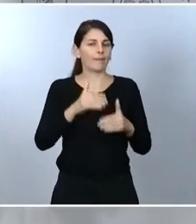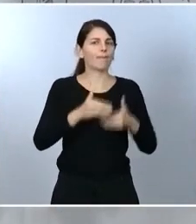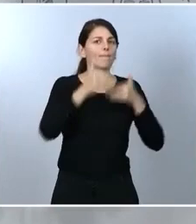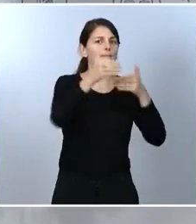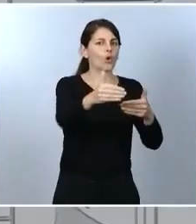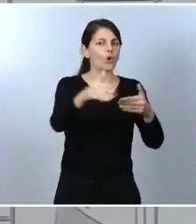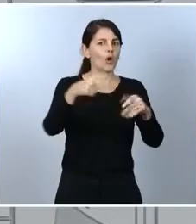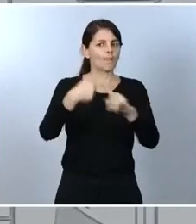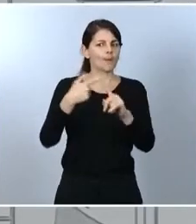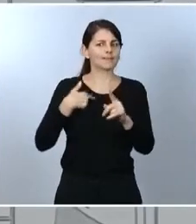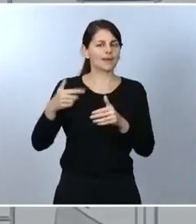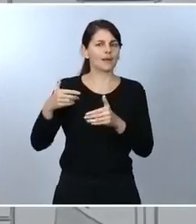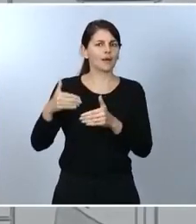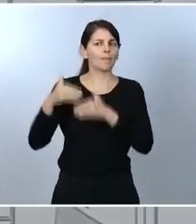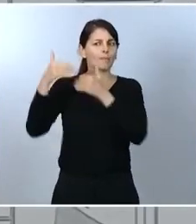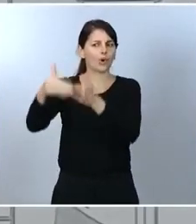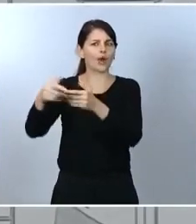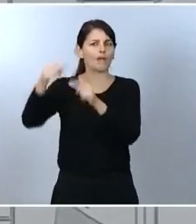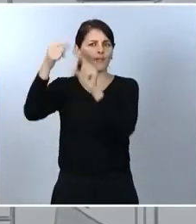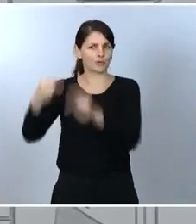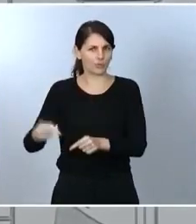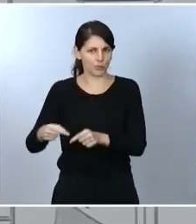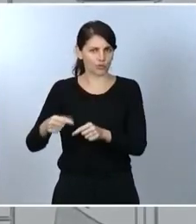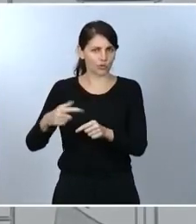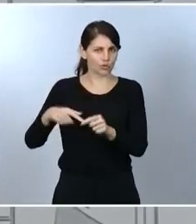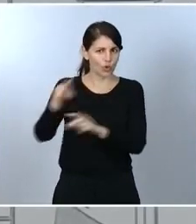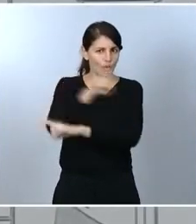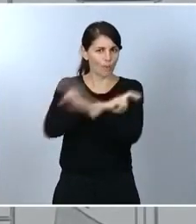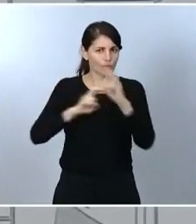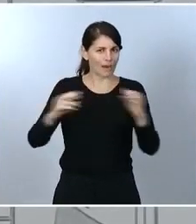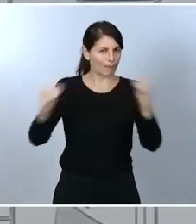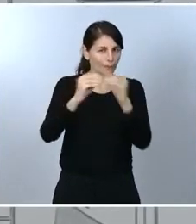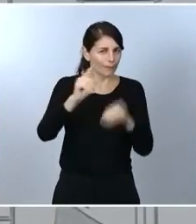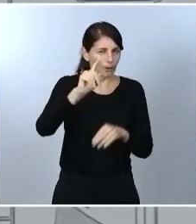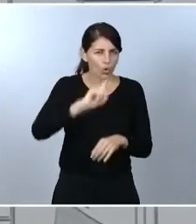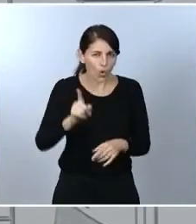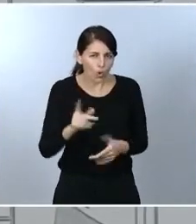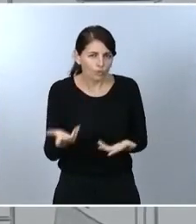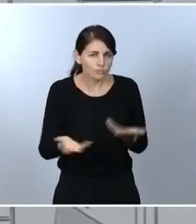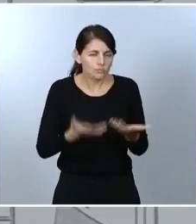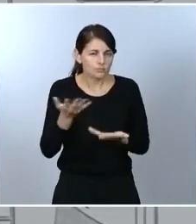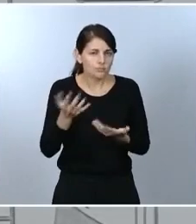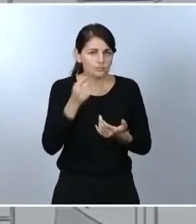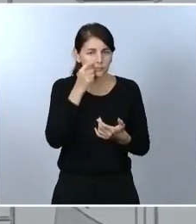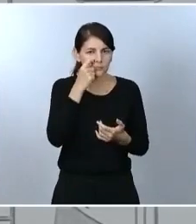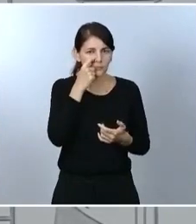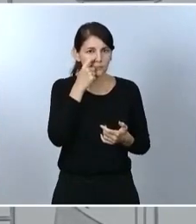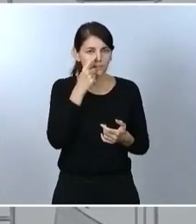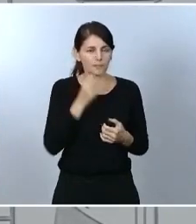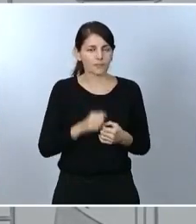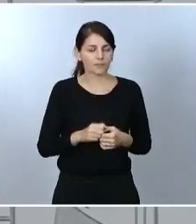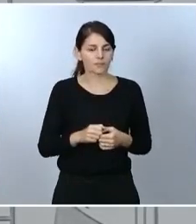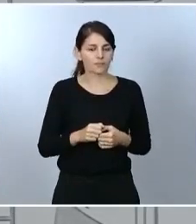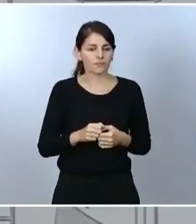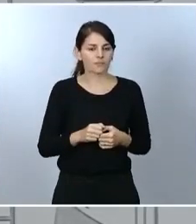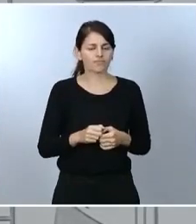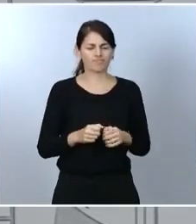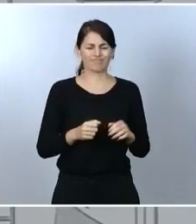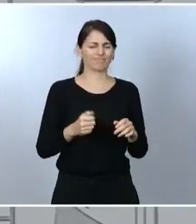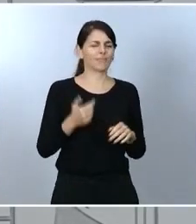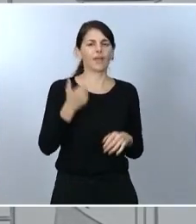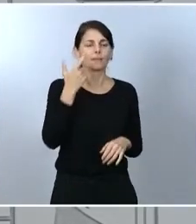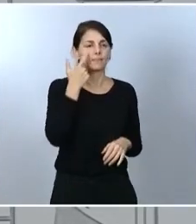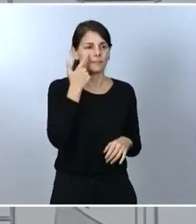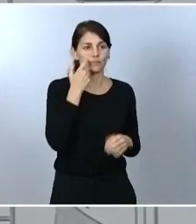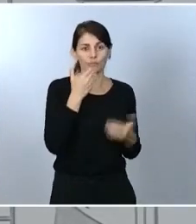gracias. Muchísimas gracias, Ángel, por sus preguntas o por su pregunta. Decirle que no, en absoluto. Va a haber